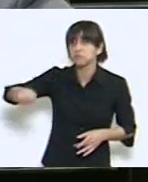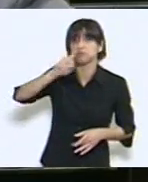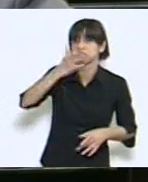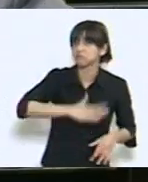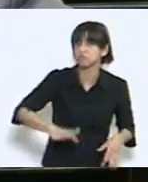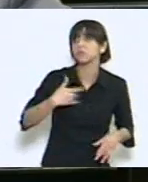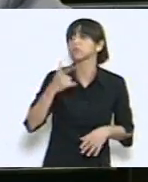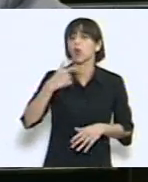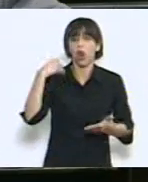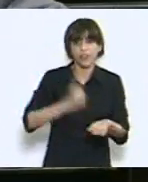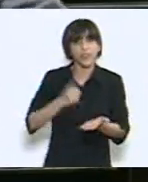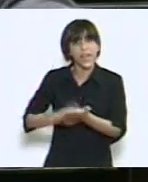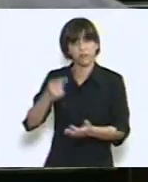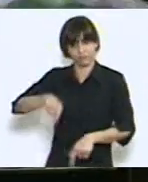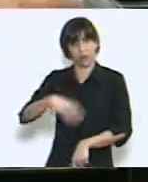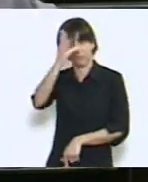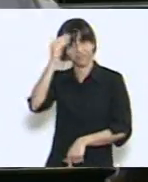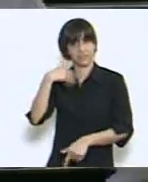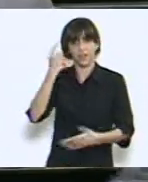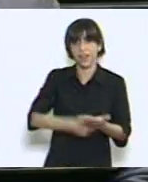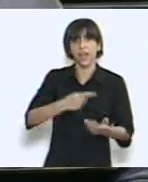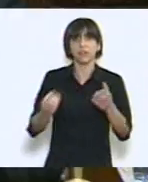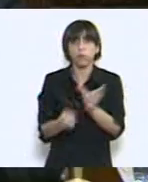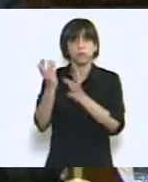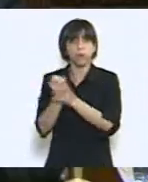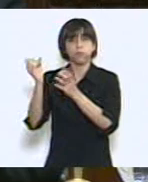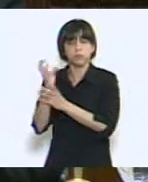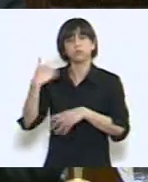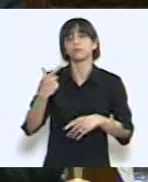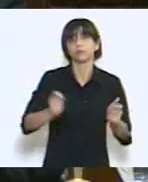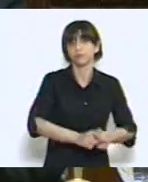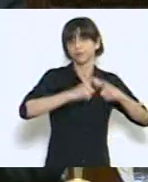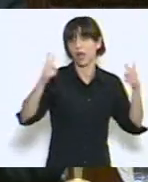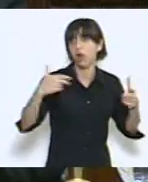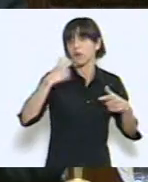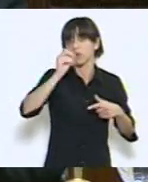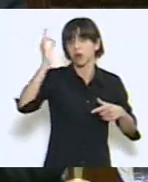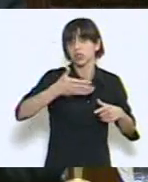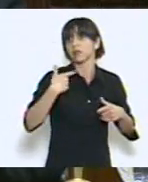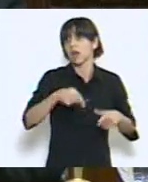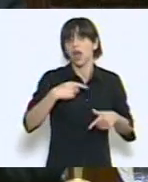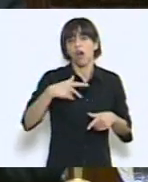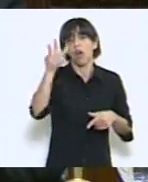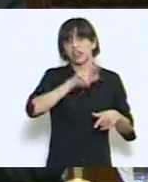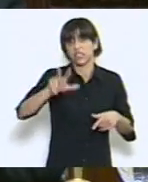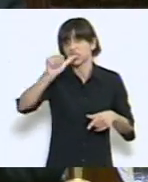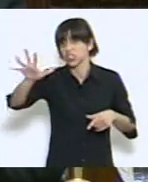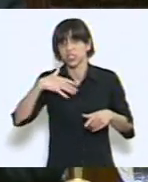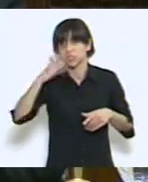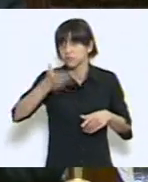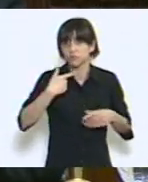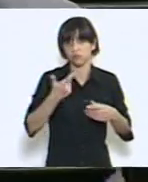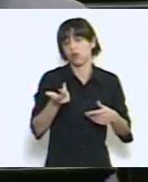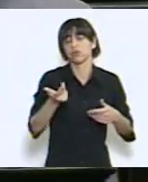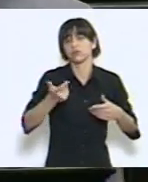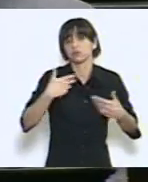los decretos que ha ido haciendo la Presidenta el aumento fue del 365% y según este índice sería 375, que estamos muy